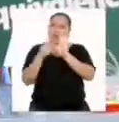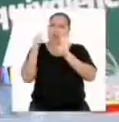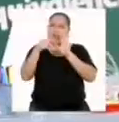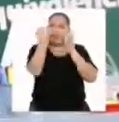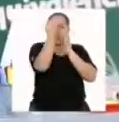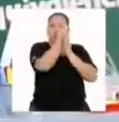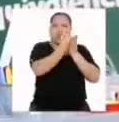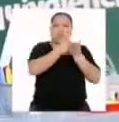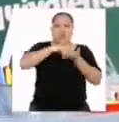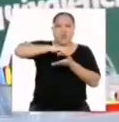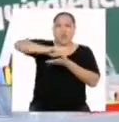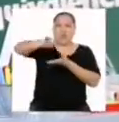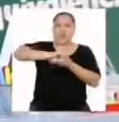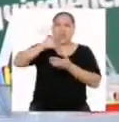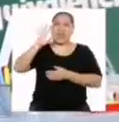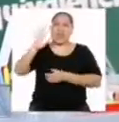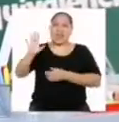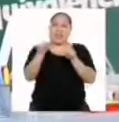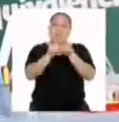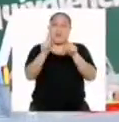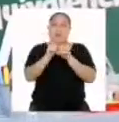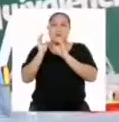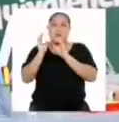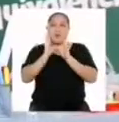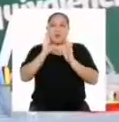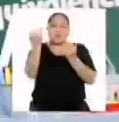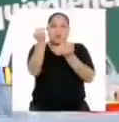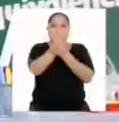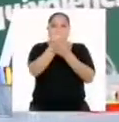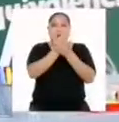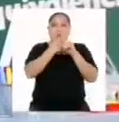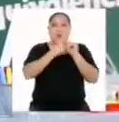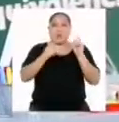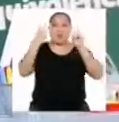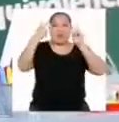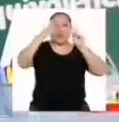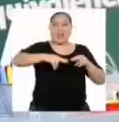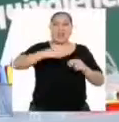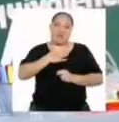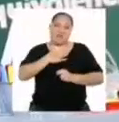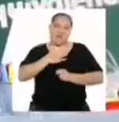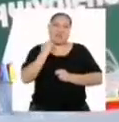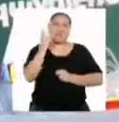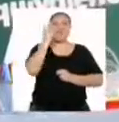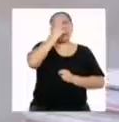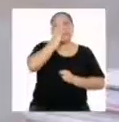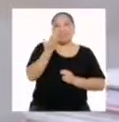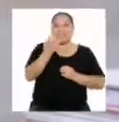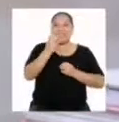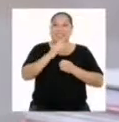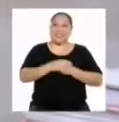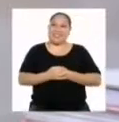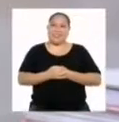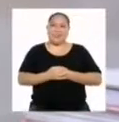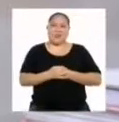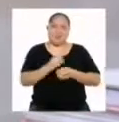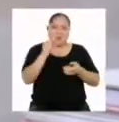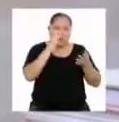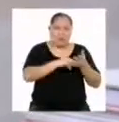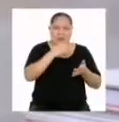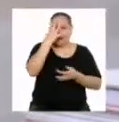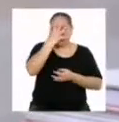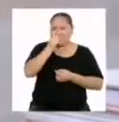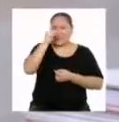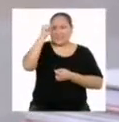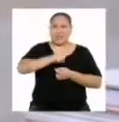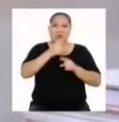la voy a mandar. Seguro a ella hizo su propia gráfica, pero para que vea que la mía me salió más bonita. ¡Más bonita